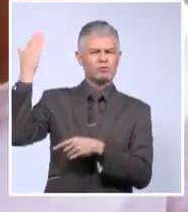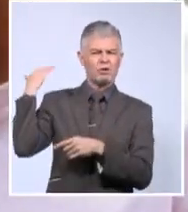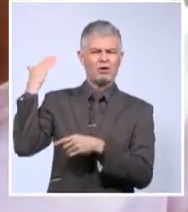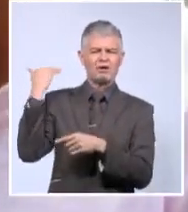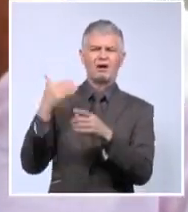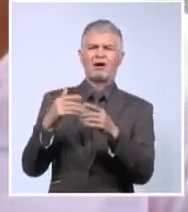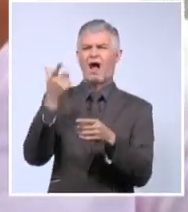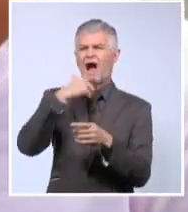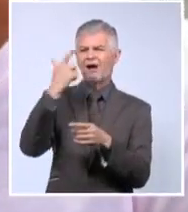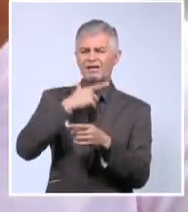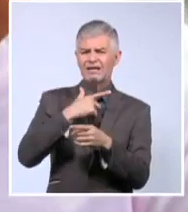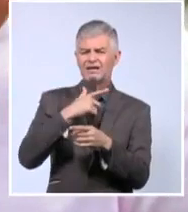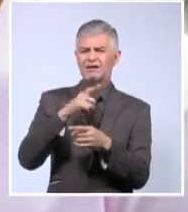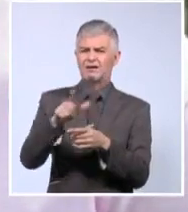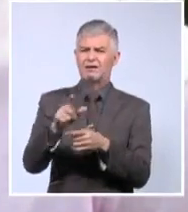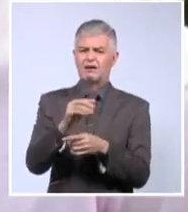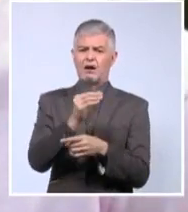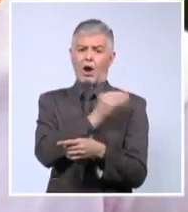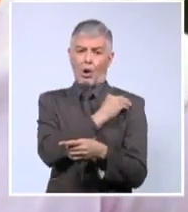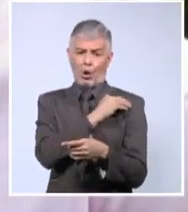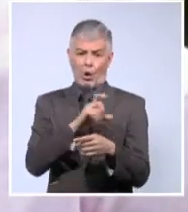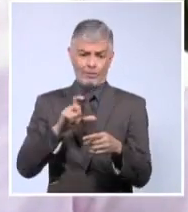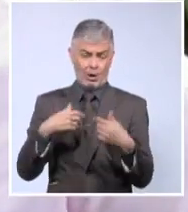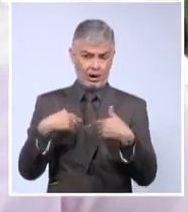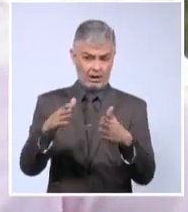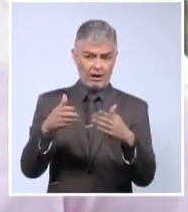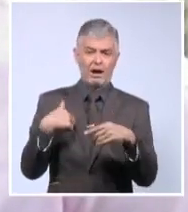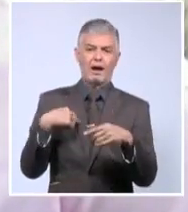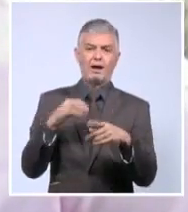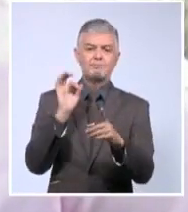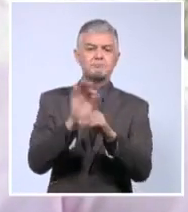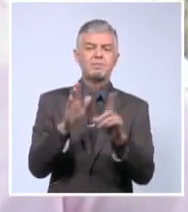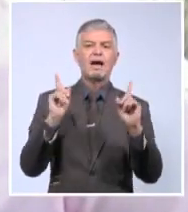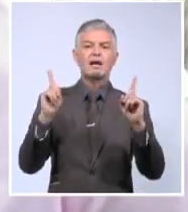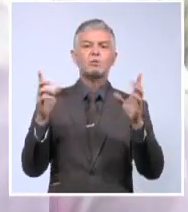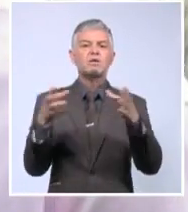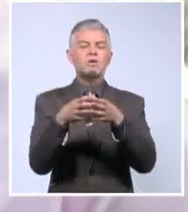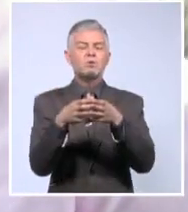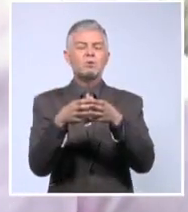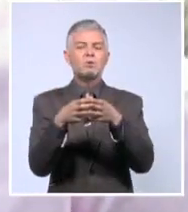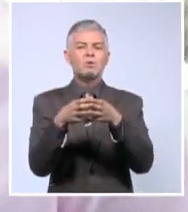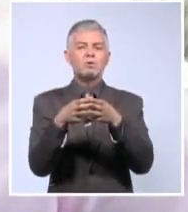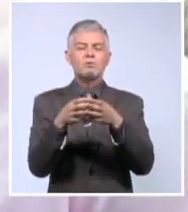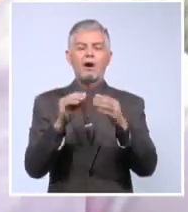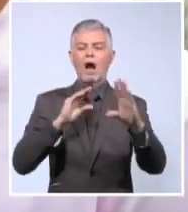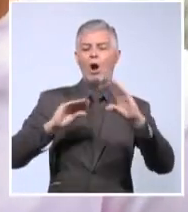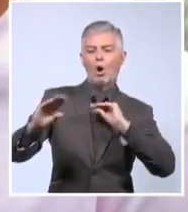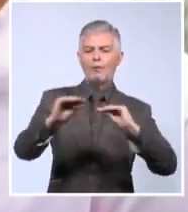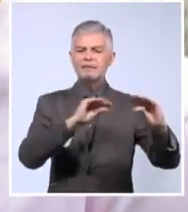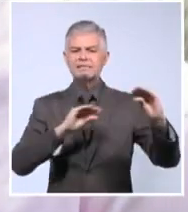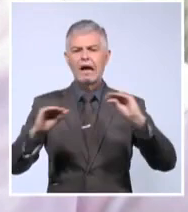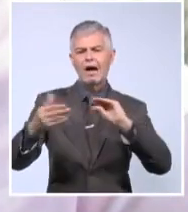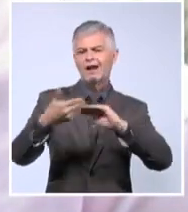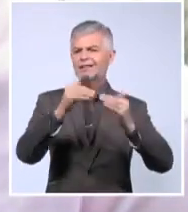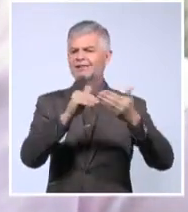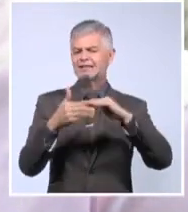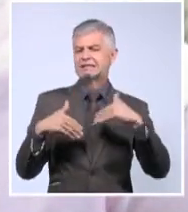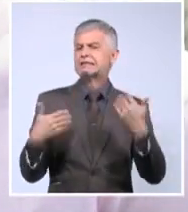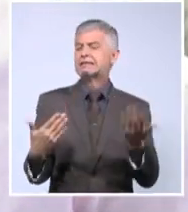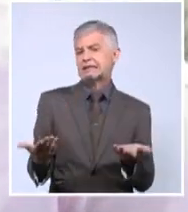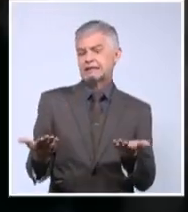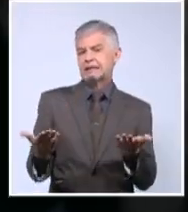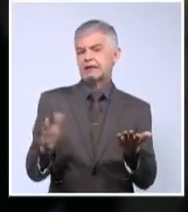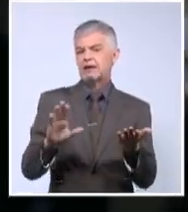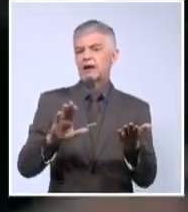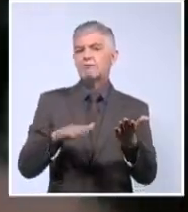Tania Rugueras a reunirnos en ISTAR para conversar, para debatir de los planteamientos